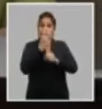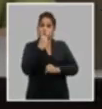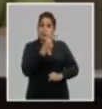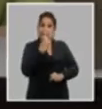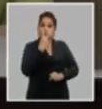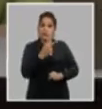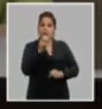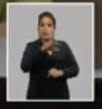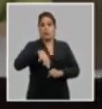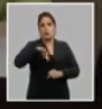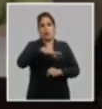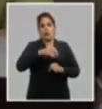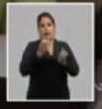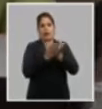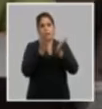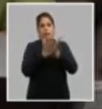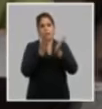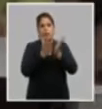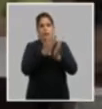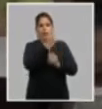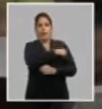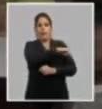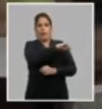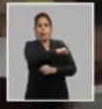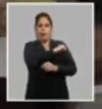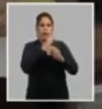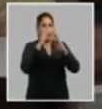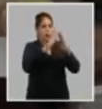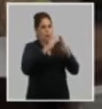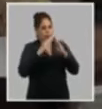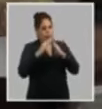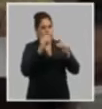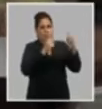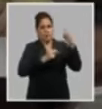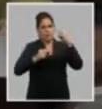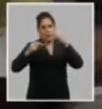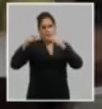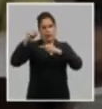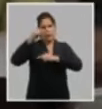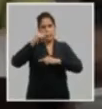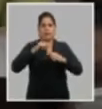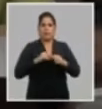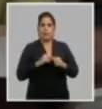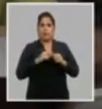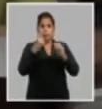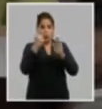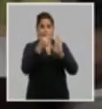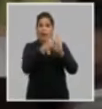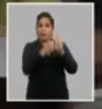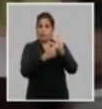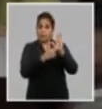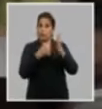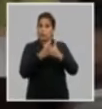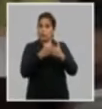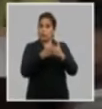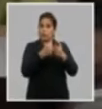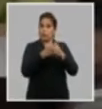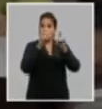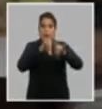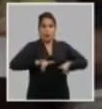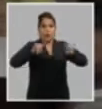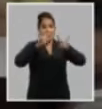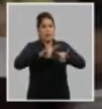las problemáticas sociales y educativas de nuestro país y las comunidades fundamentalmente un aspecto que está muy impulsado en nuestras